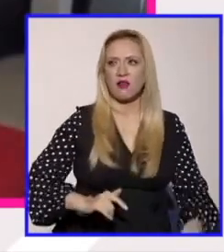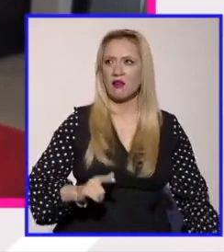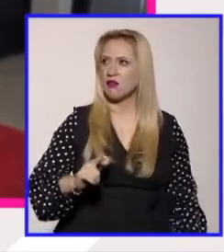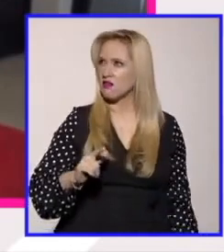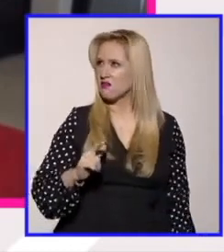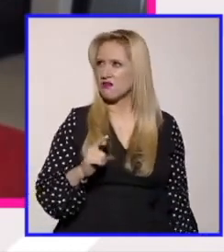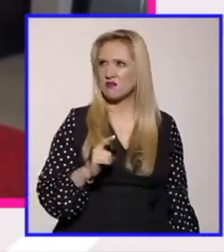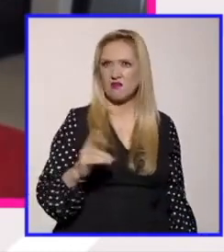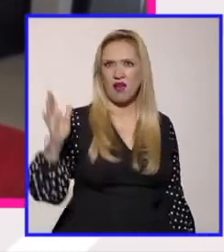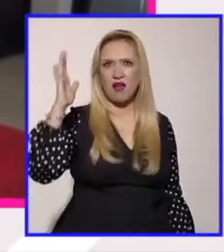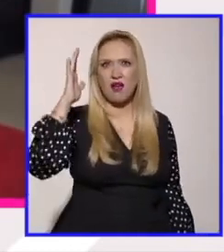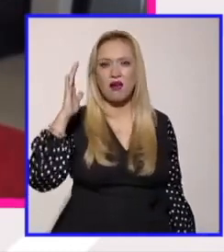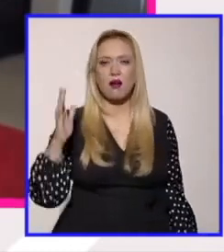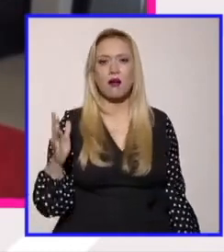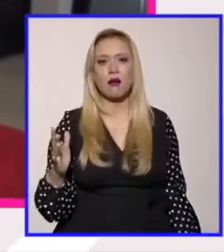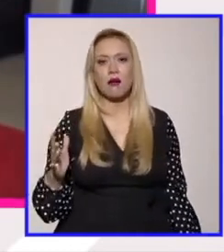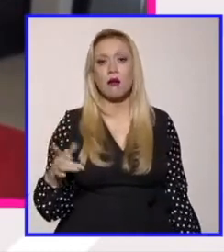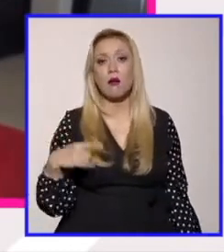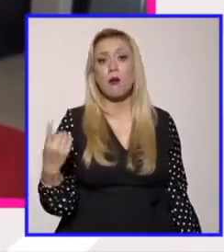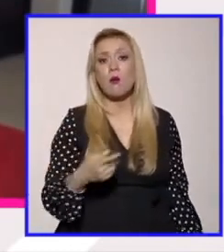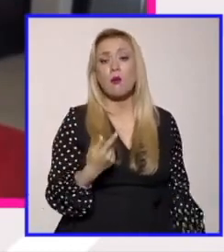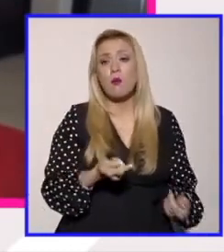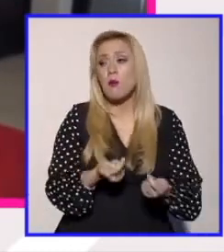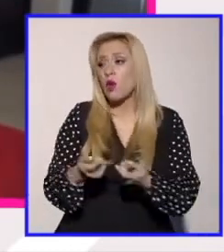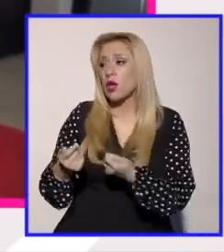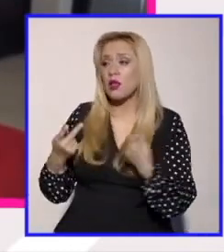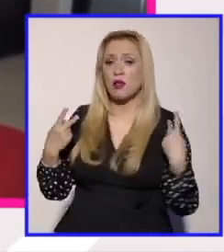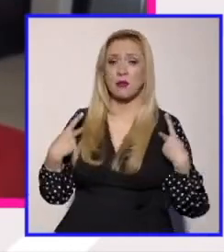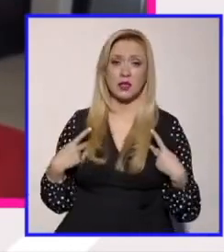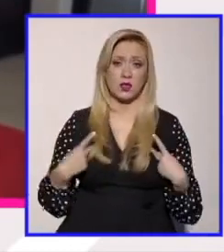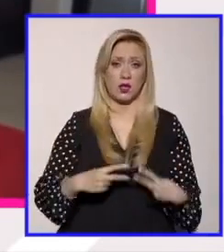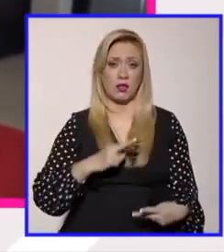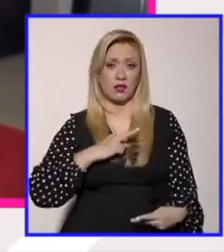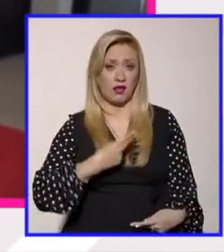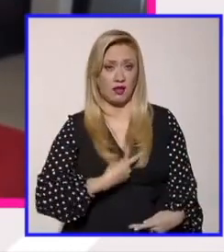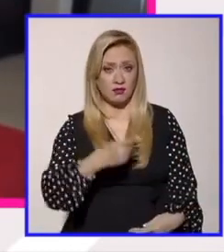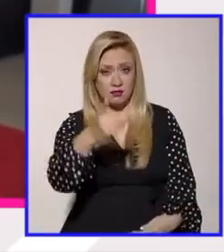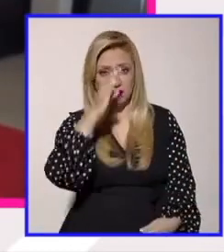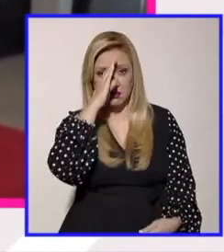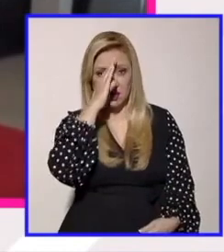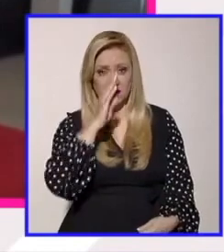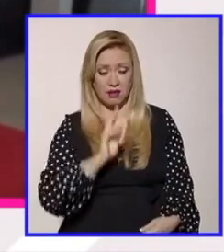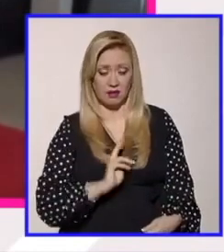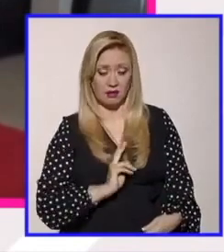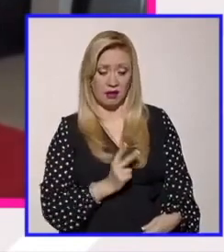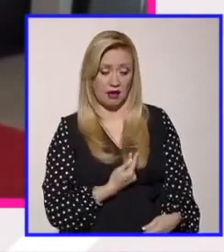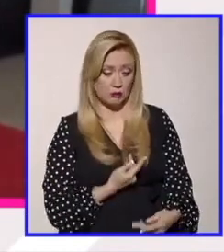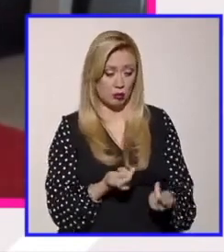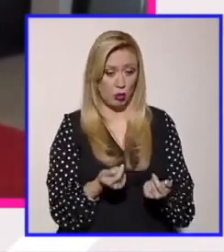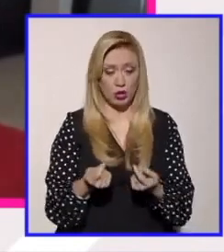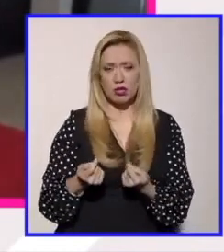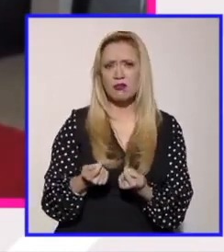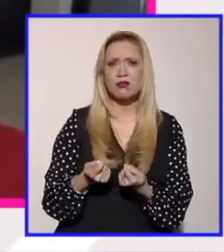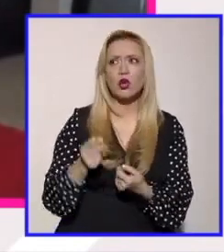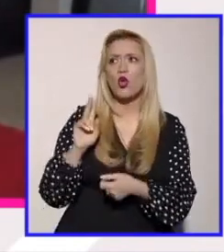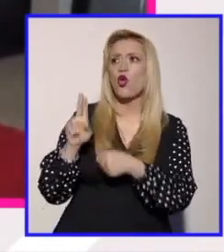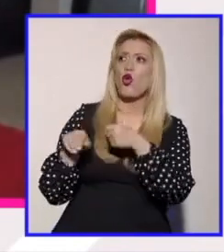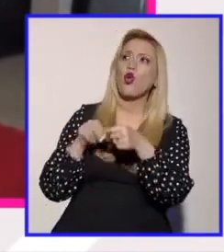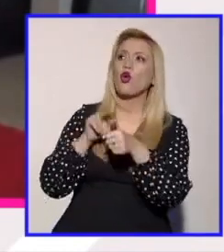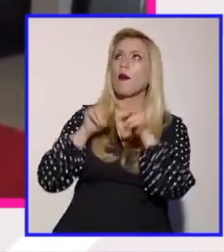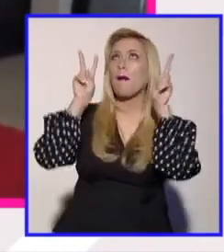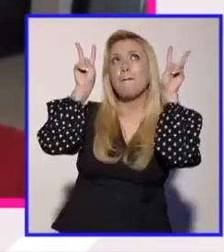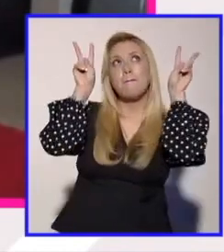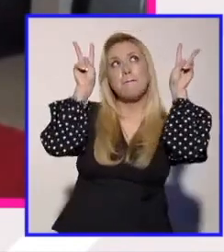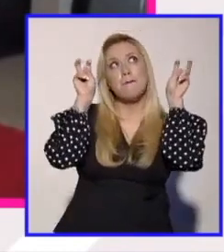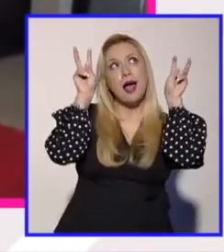diciendo Chibón, que somos muy pocas personas trans. Mucha gente piensa que existe la normalidad y la diversidad, cuando la verdad es que, a ver,